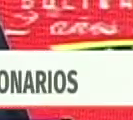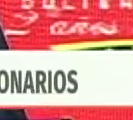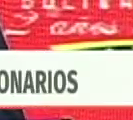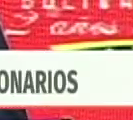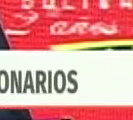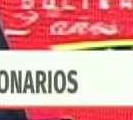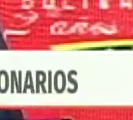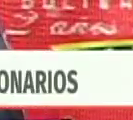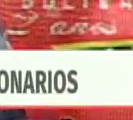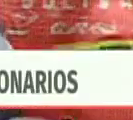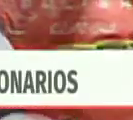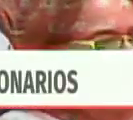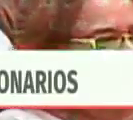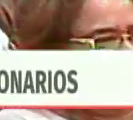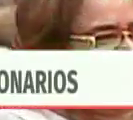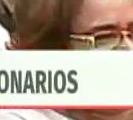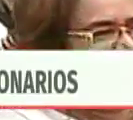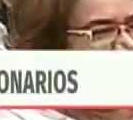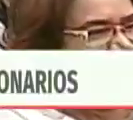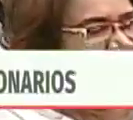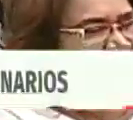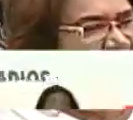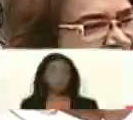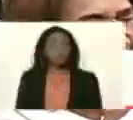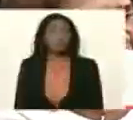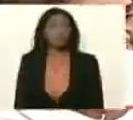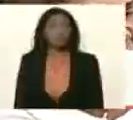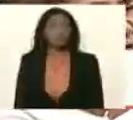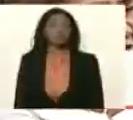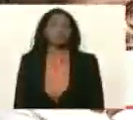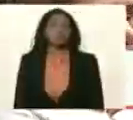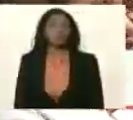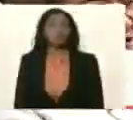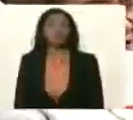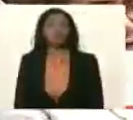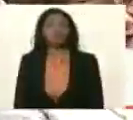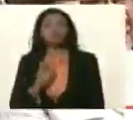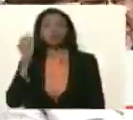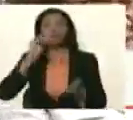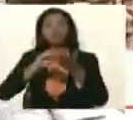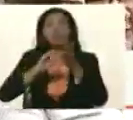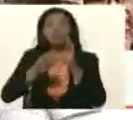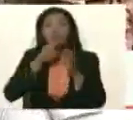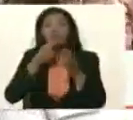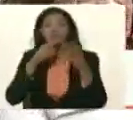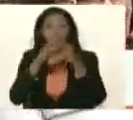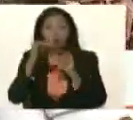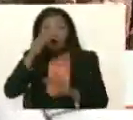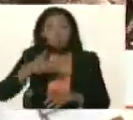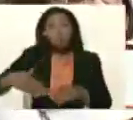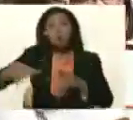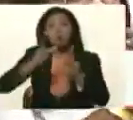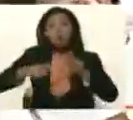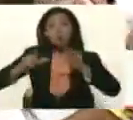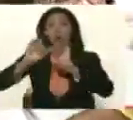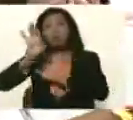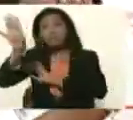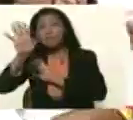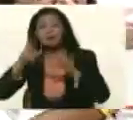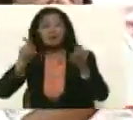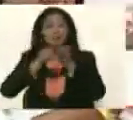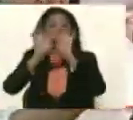bonitas las Navidades. Y he visto cómo ustedes han puesto bonito, todos los pueblos y ciudades del país,